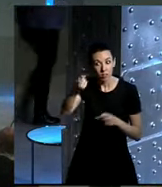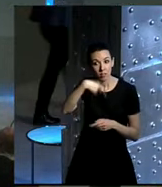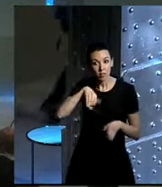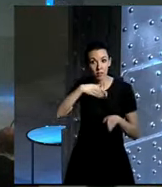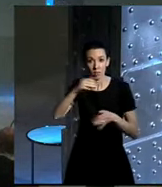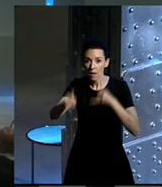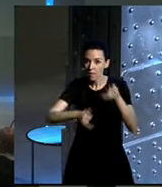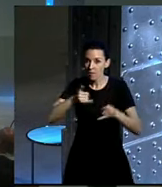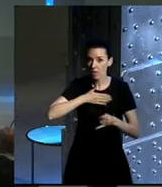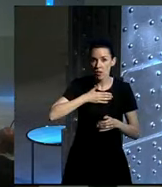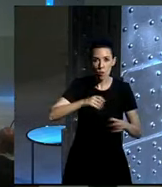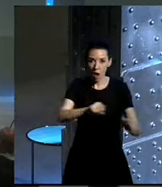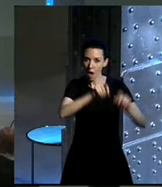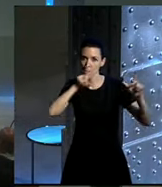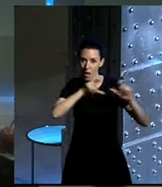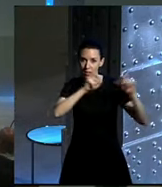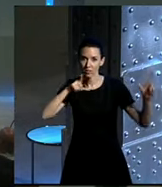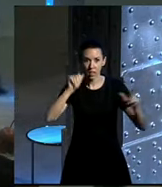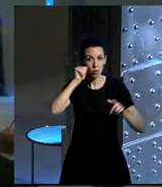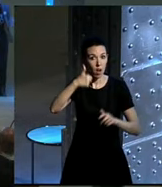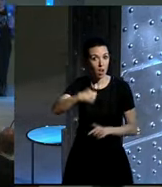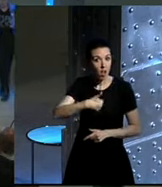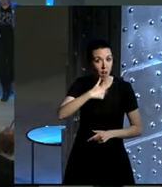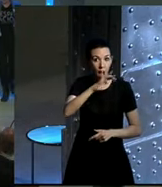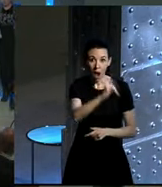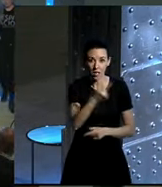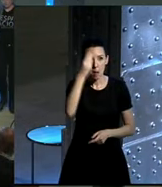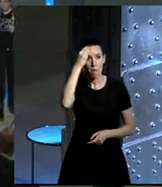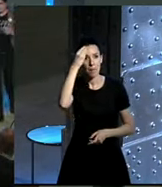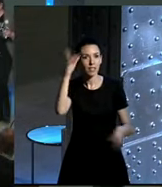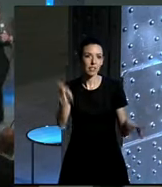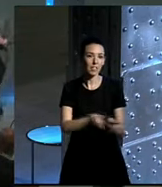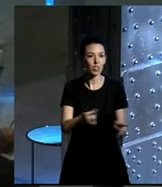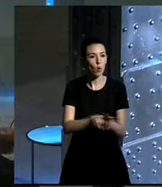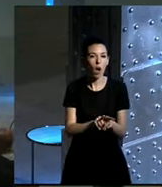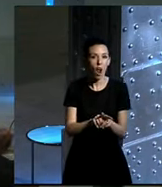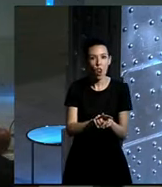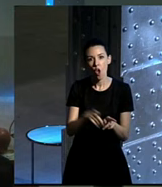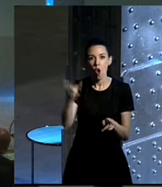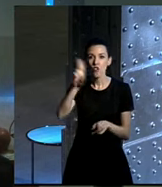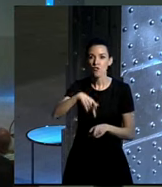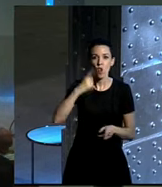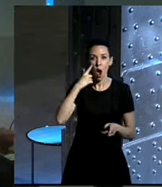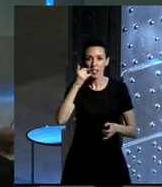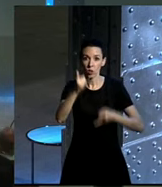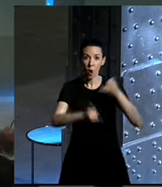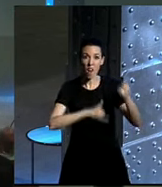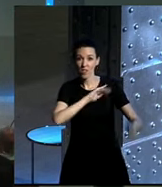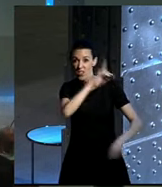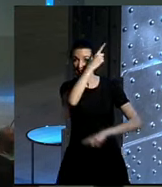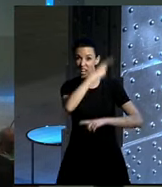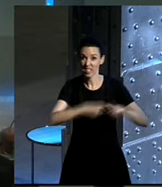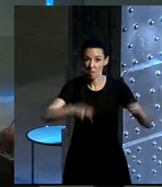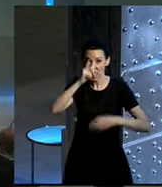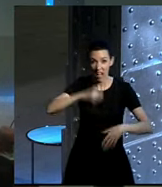nuestras bicis, nuestras pantallas, nuestras claves, tenemos ahí. O no penséis que es, no es la mitad de la bicicleta de Marcel Duchamp que hemos